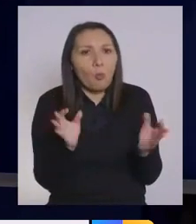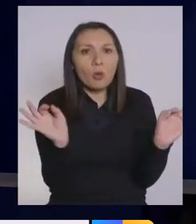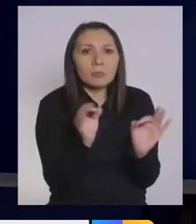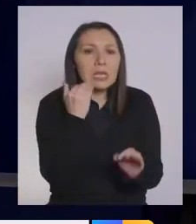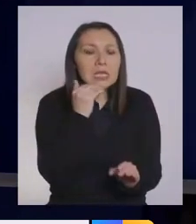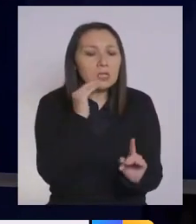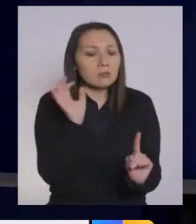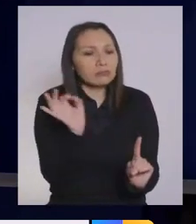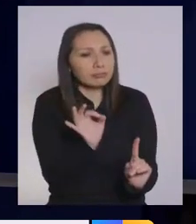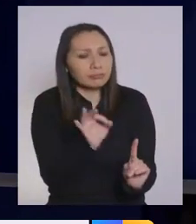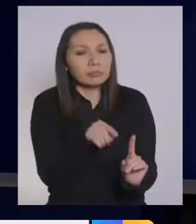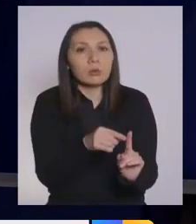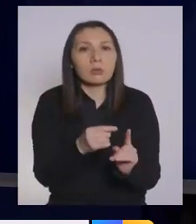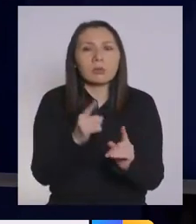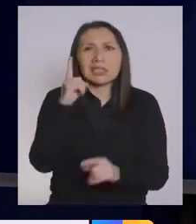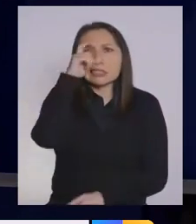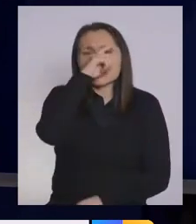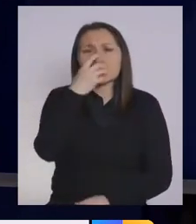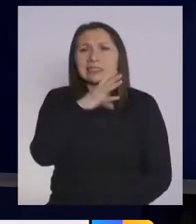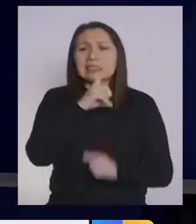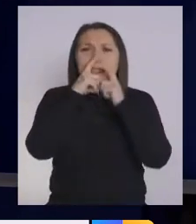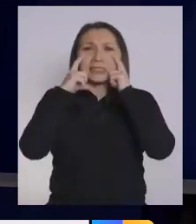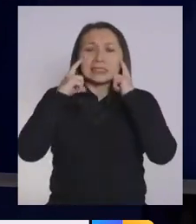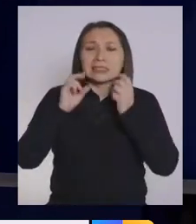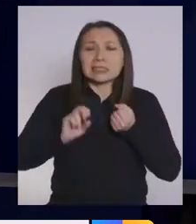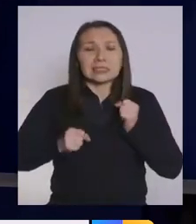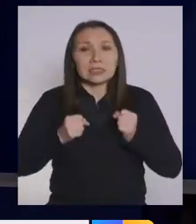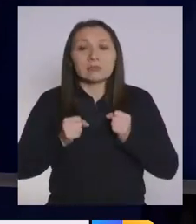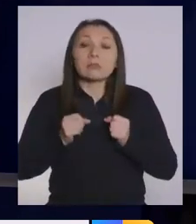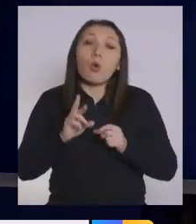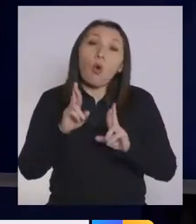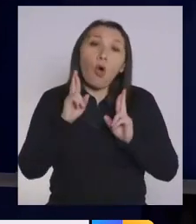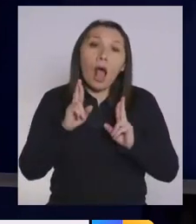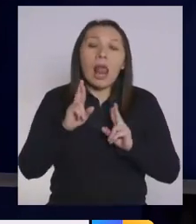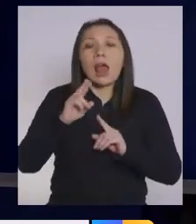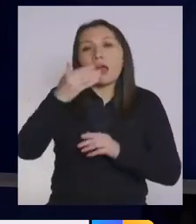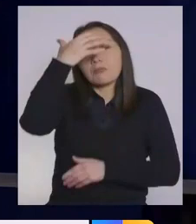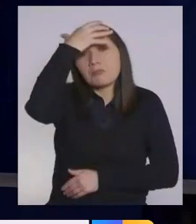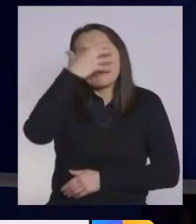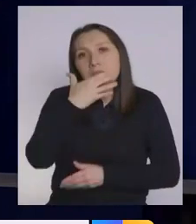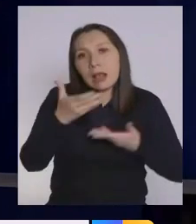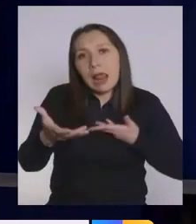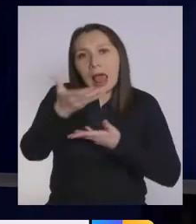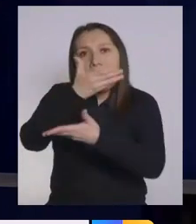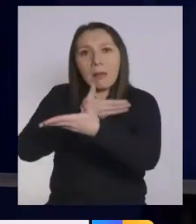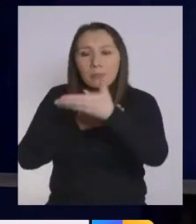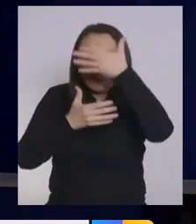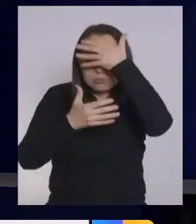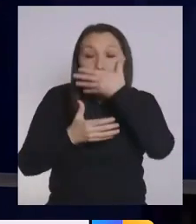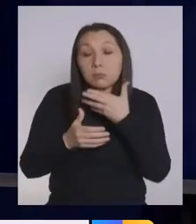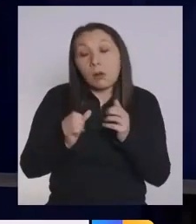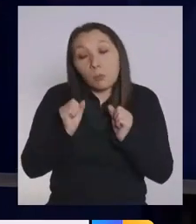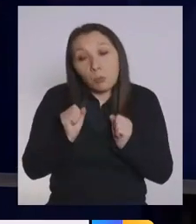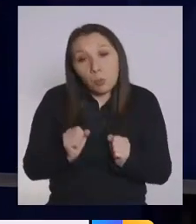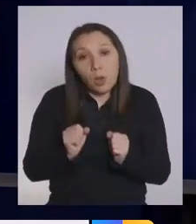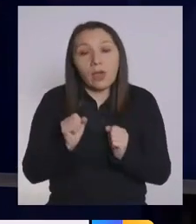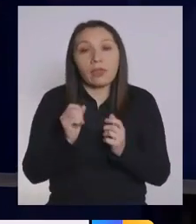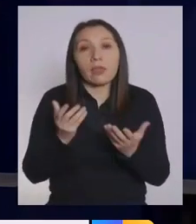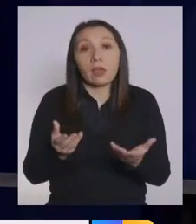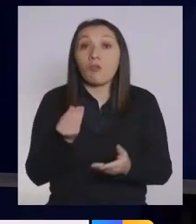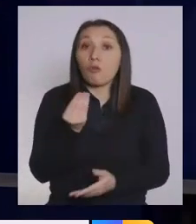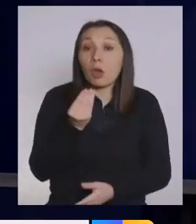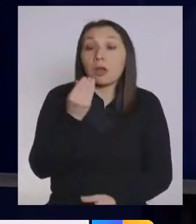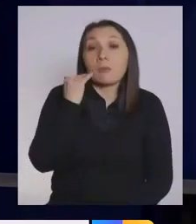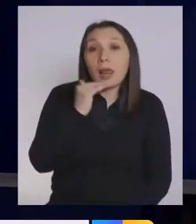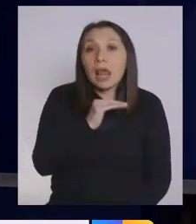por ejemplo, si a alguno le dificulta el uso de la mascarilla, lo posible que use máscaras faciales. Y también si eso es